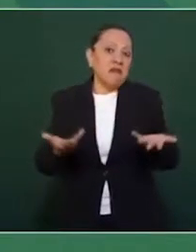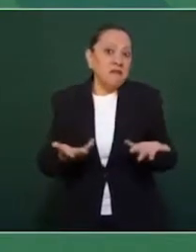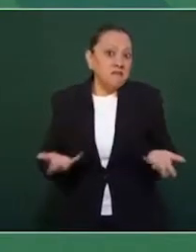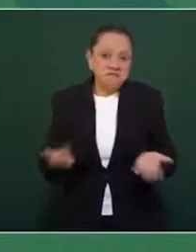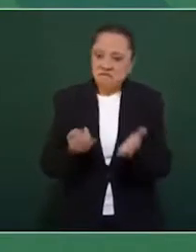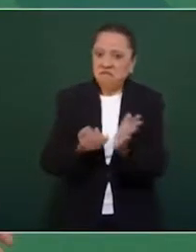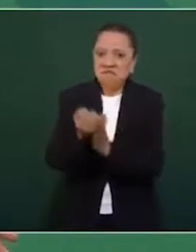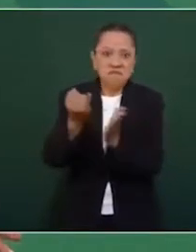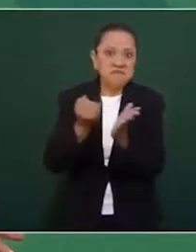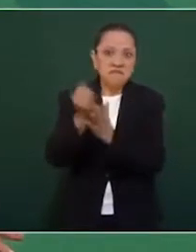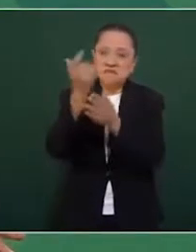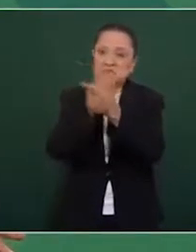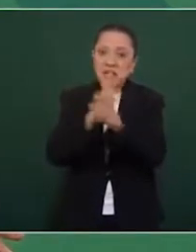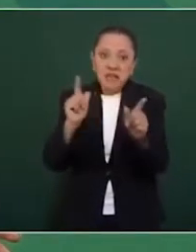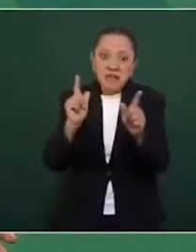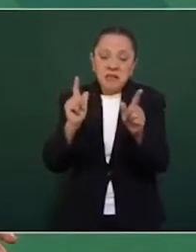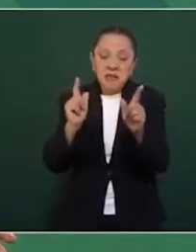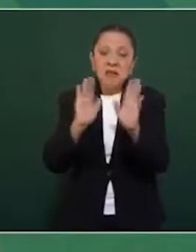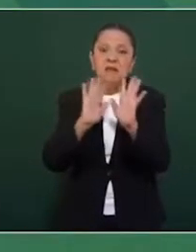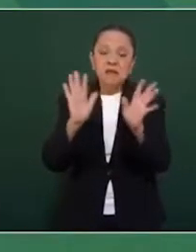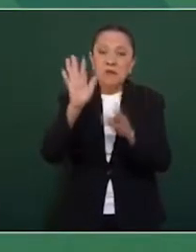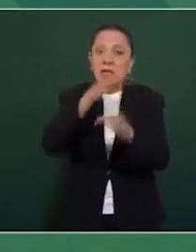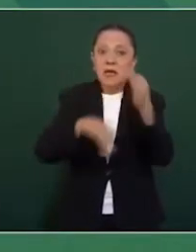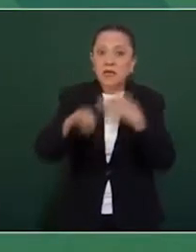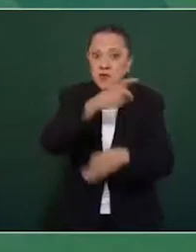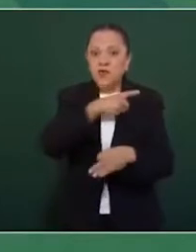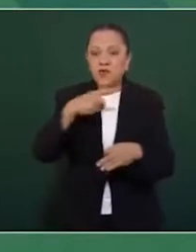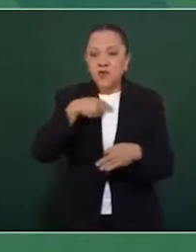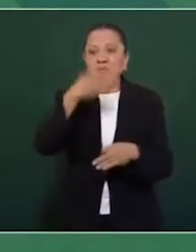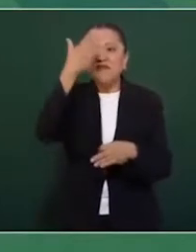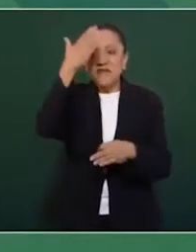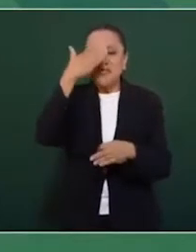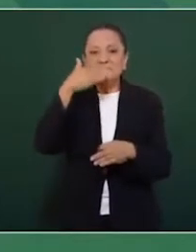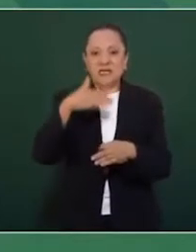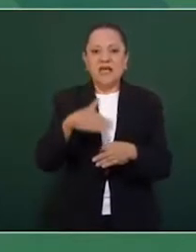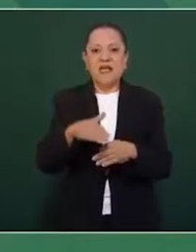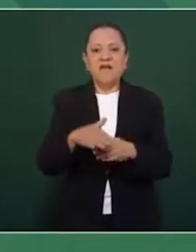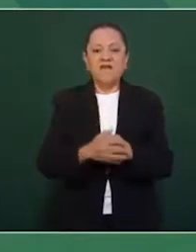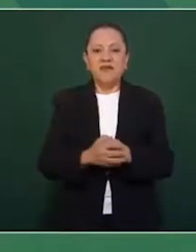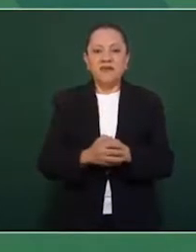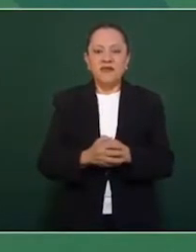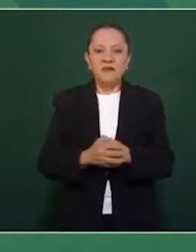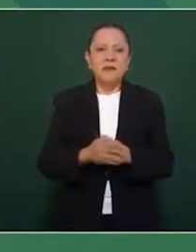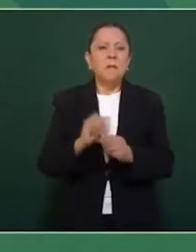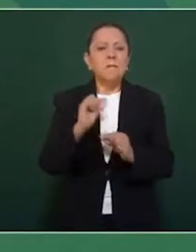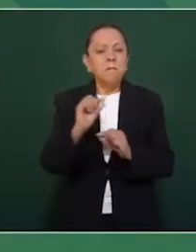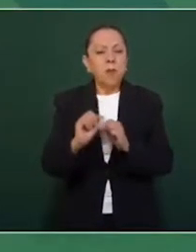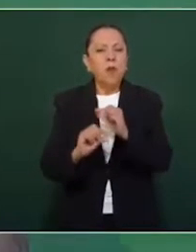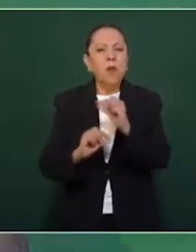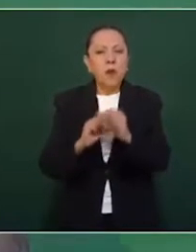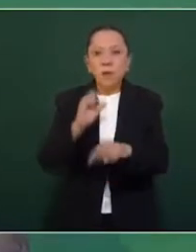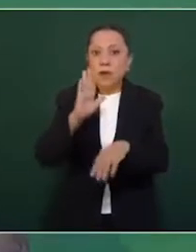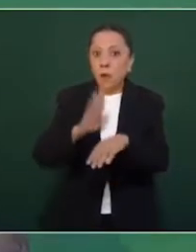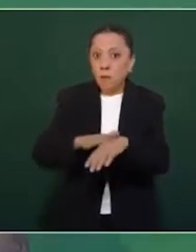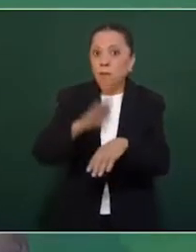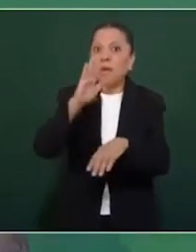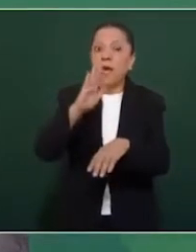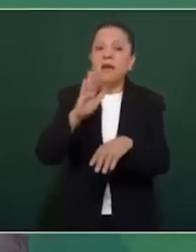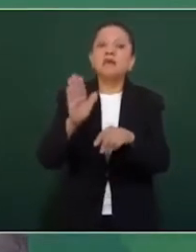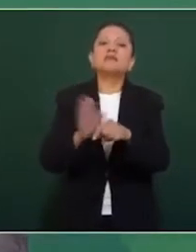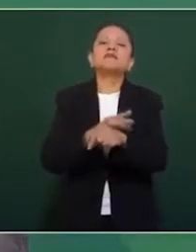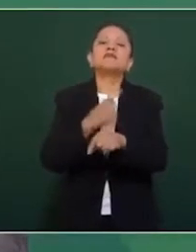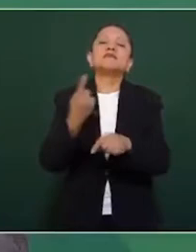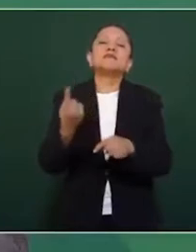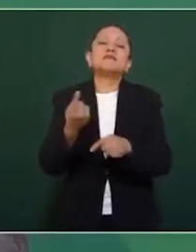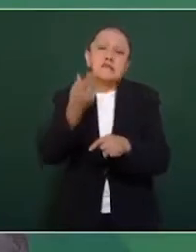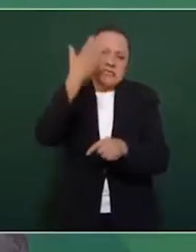Debe saberse cada vez más, porque parece